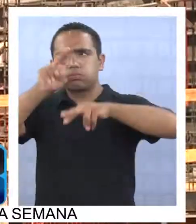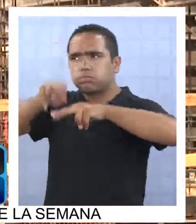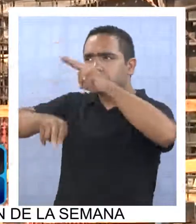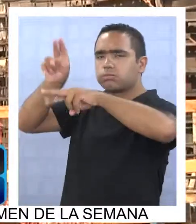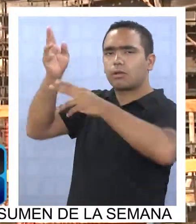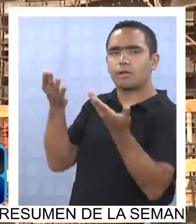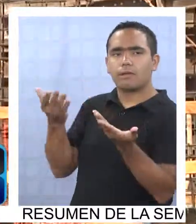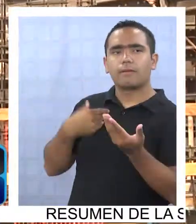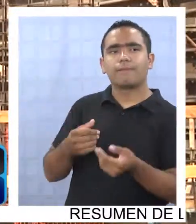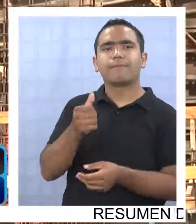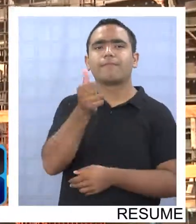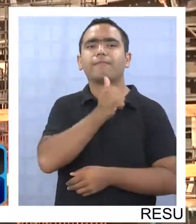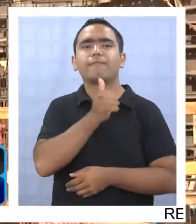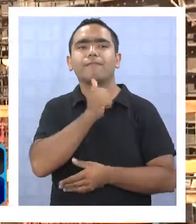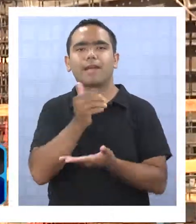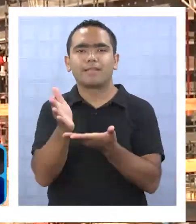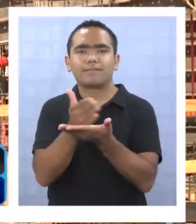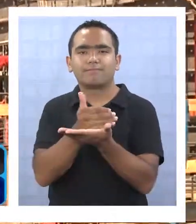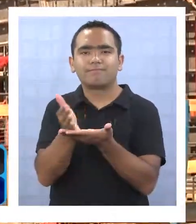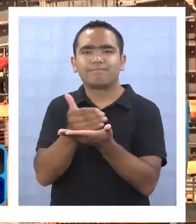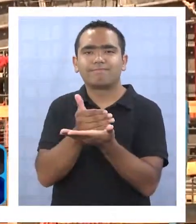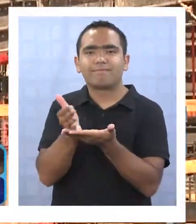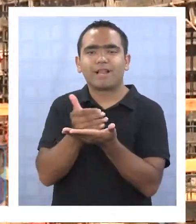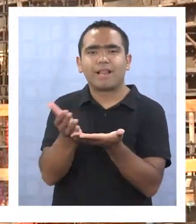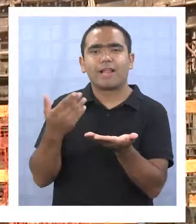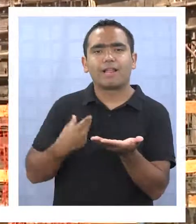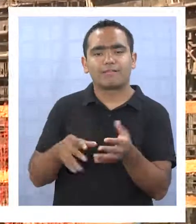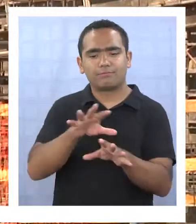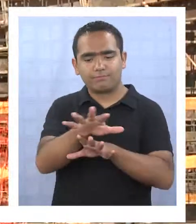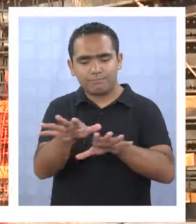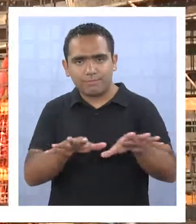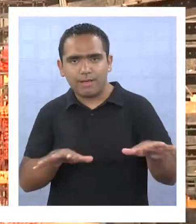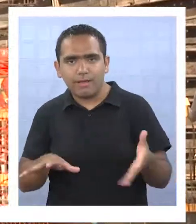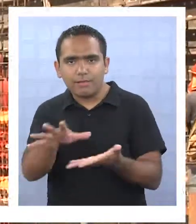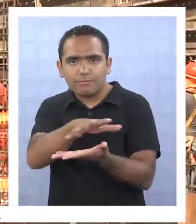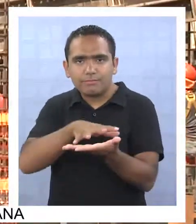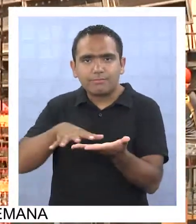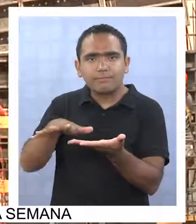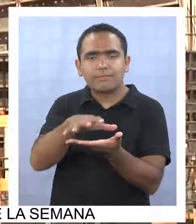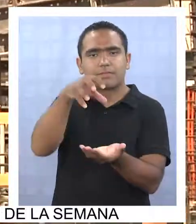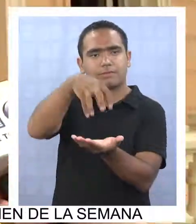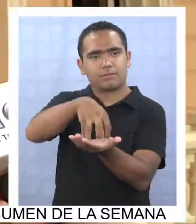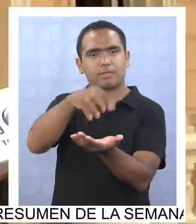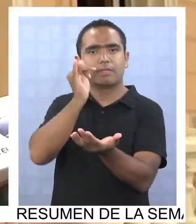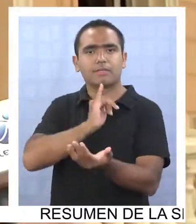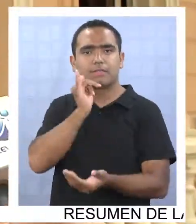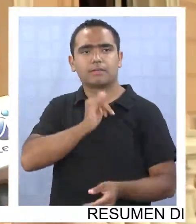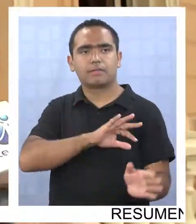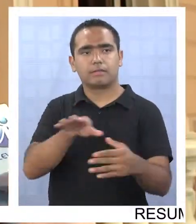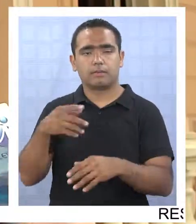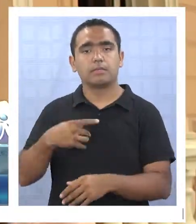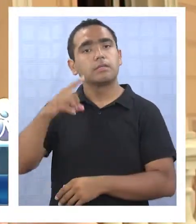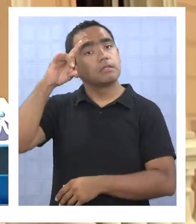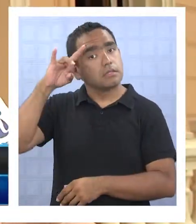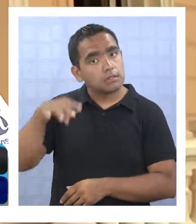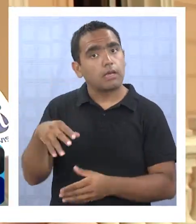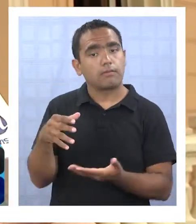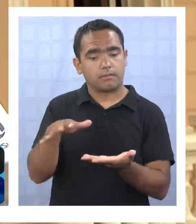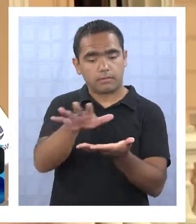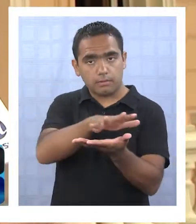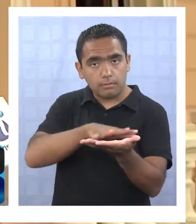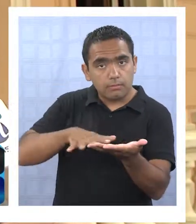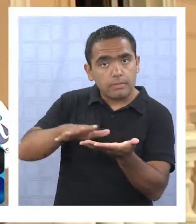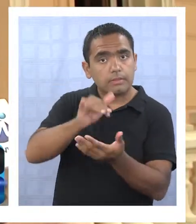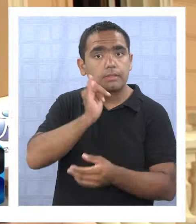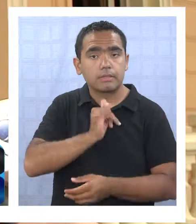falta de un plano regulador comunal. Actualmente sabemos que el plano regulador comunal de Iquique se va a volver a licitar,